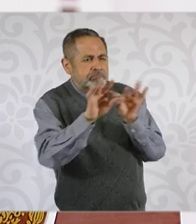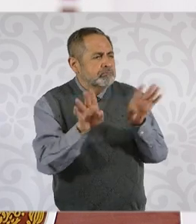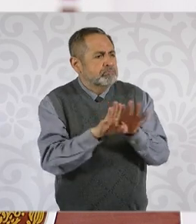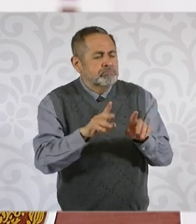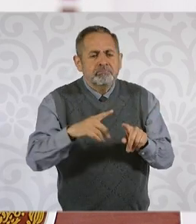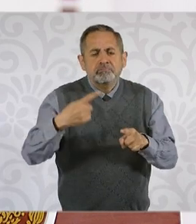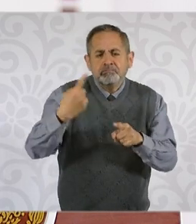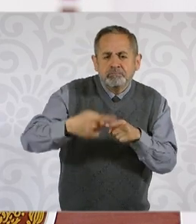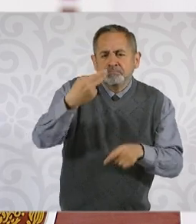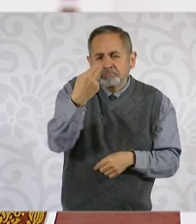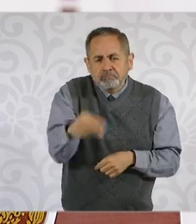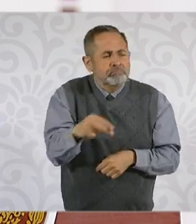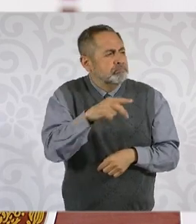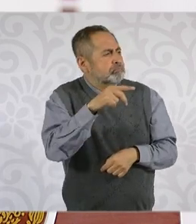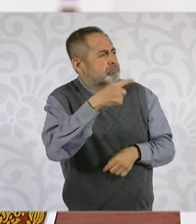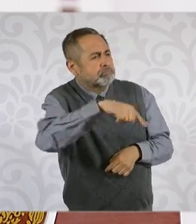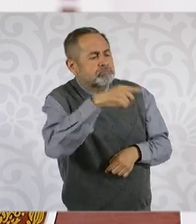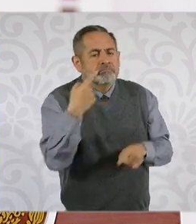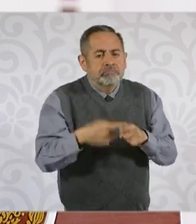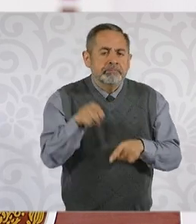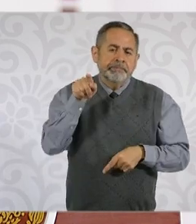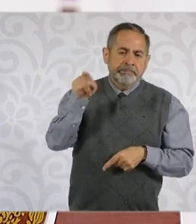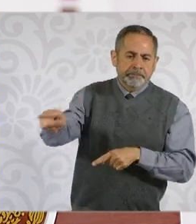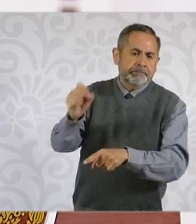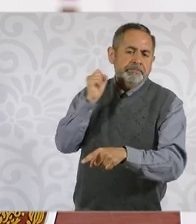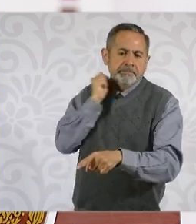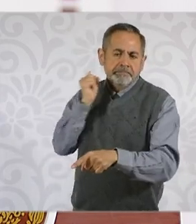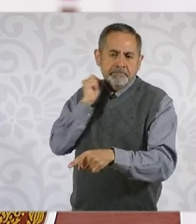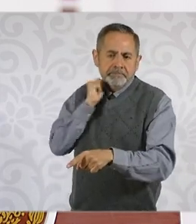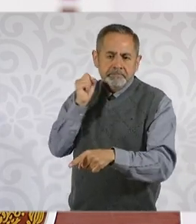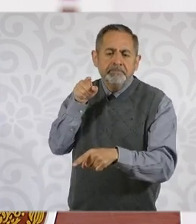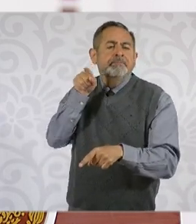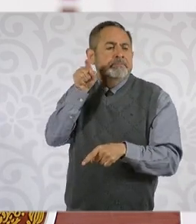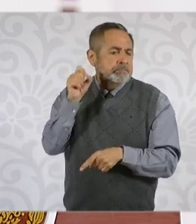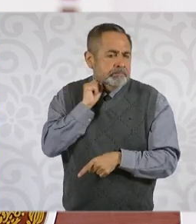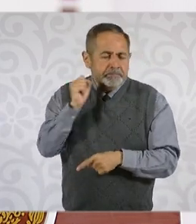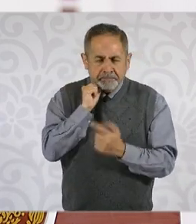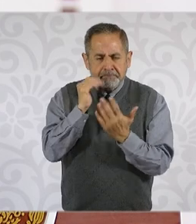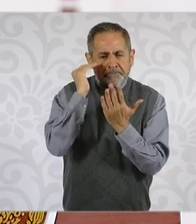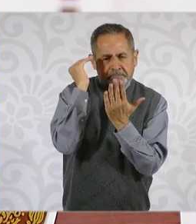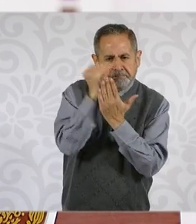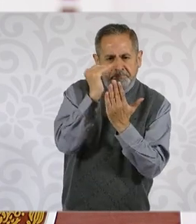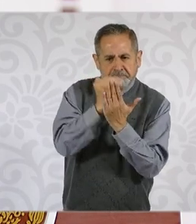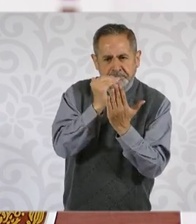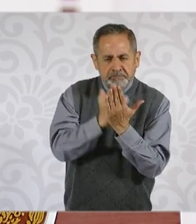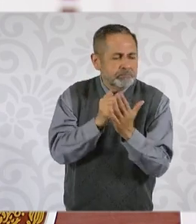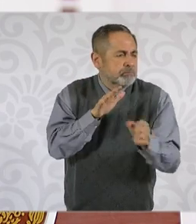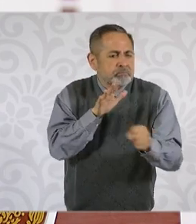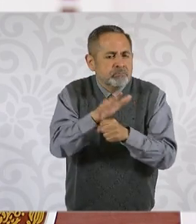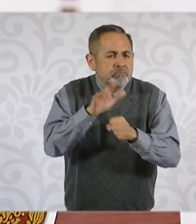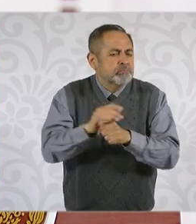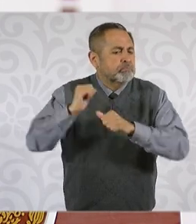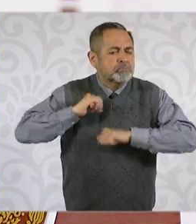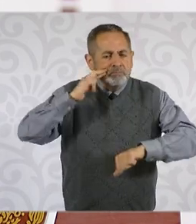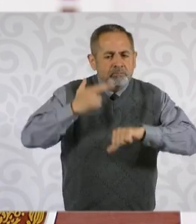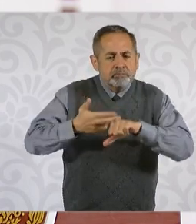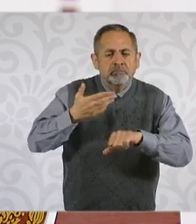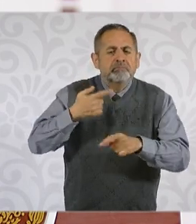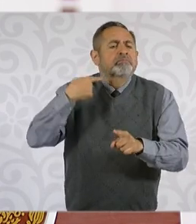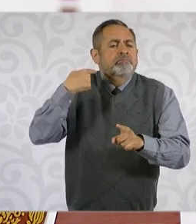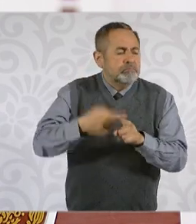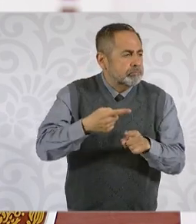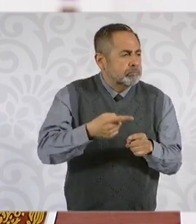seleccionando los cargos que las magistraturas de circuito y los juzgados de